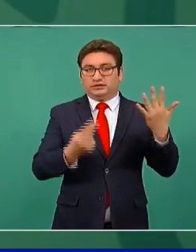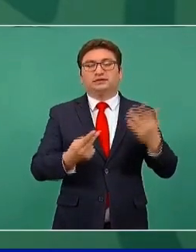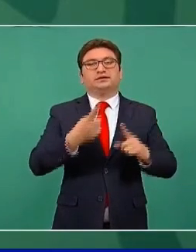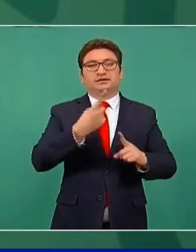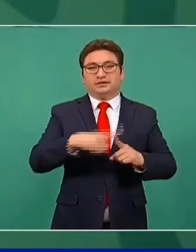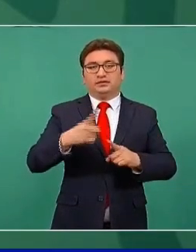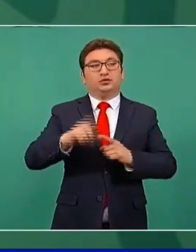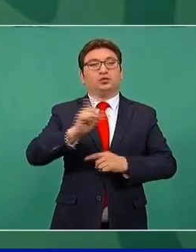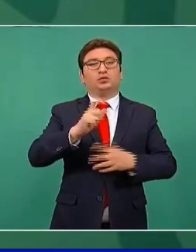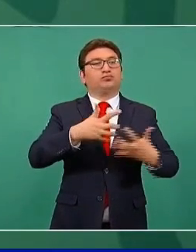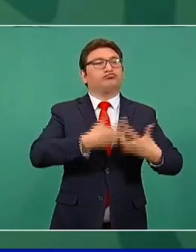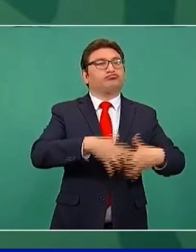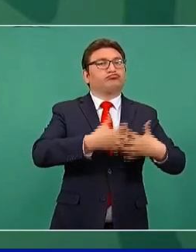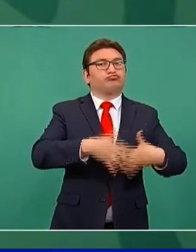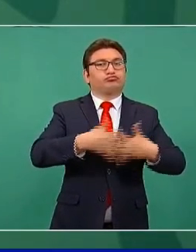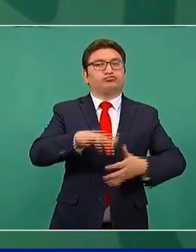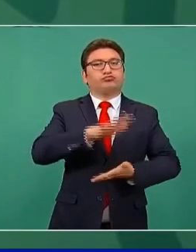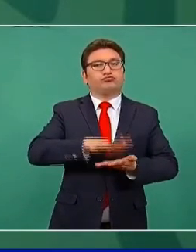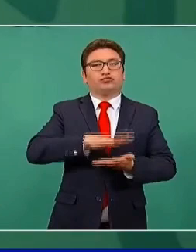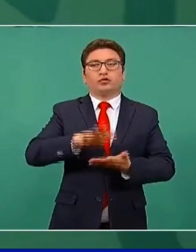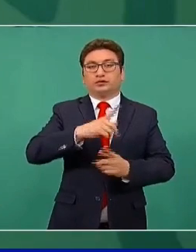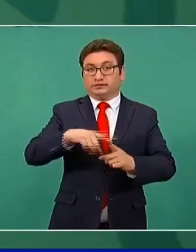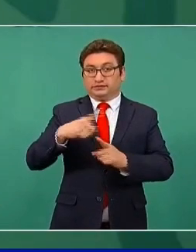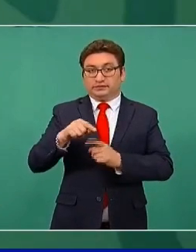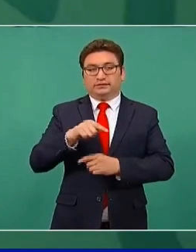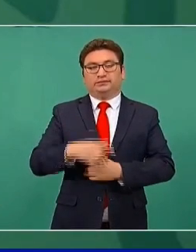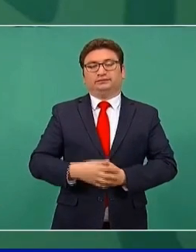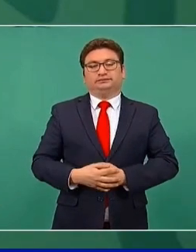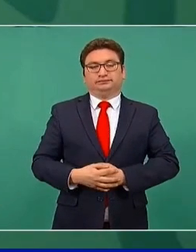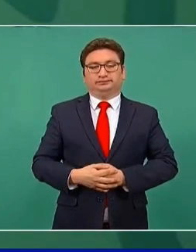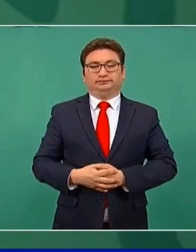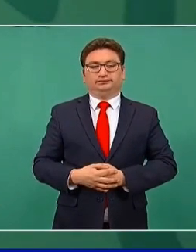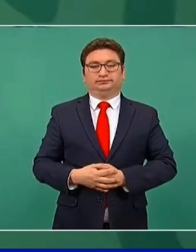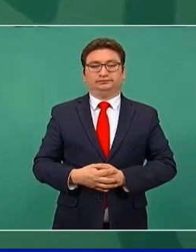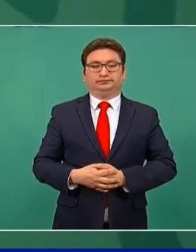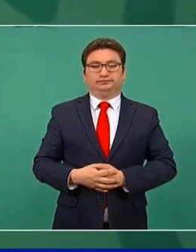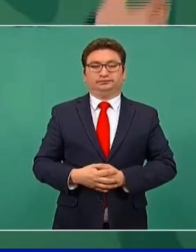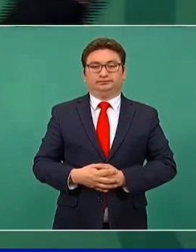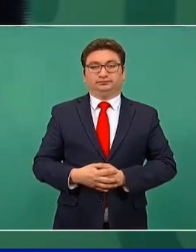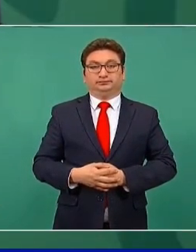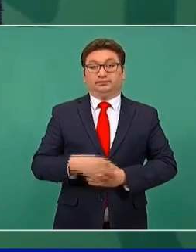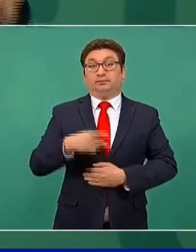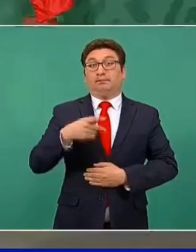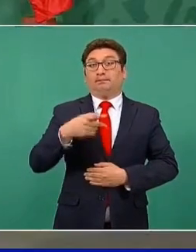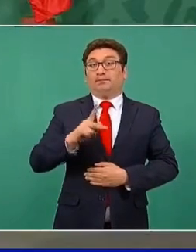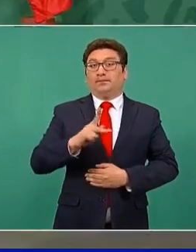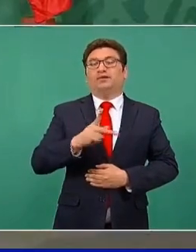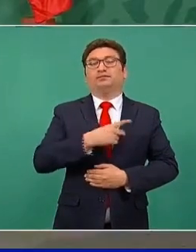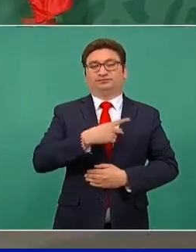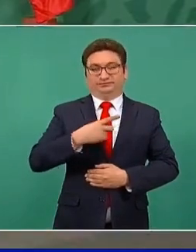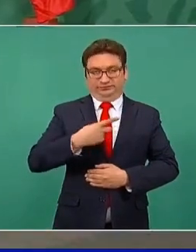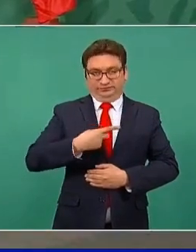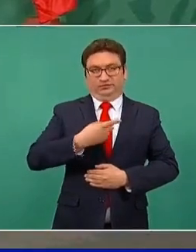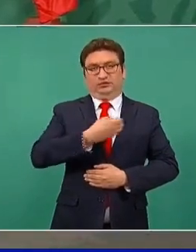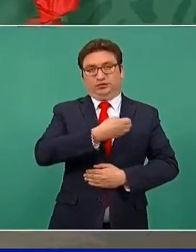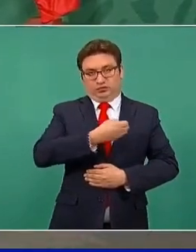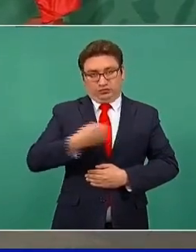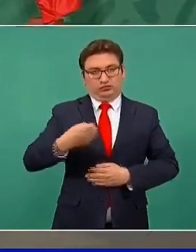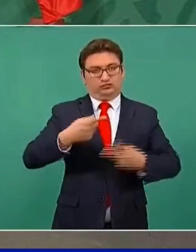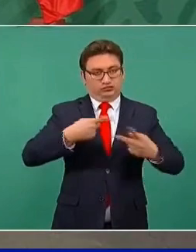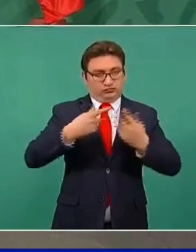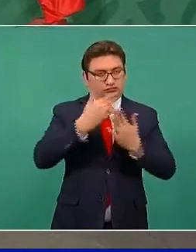pero es un plan general.